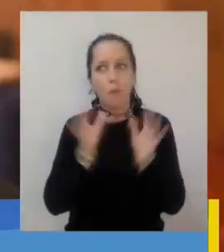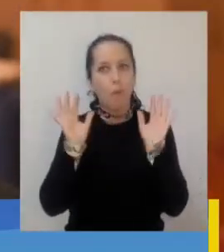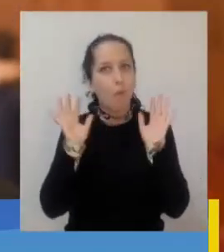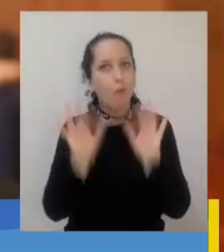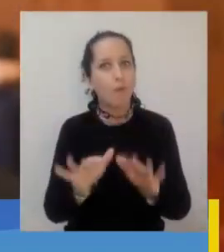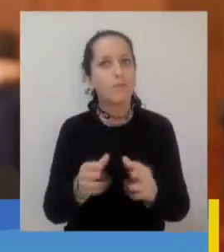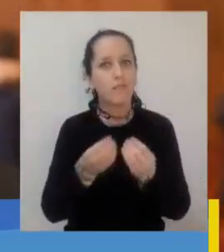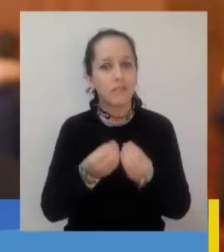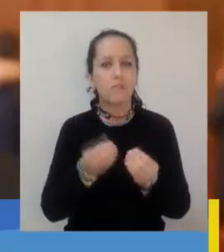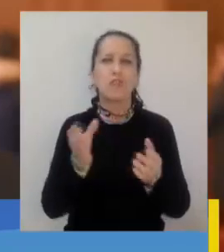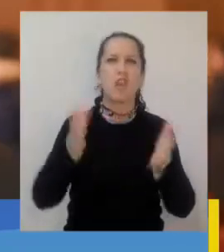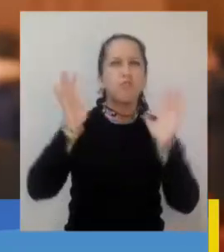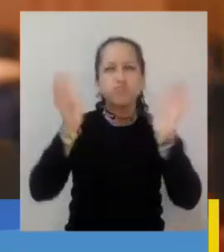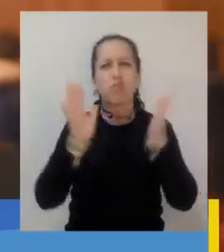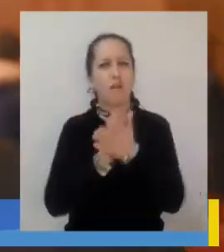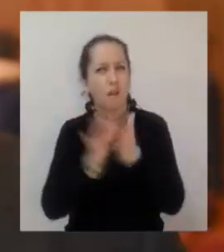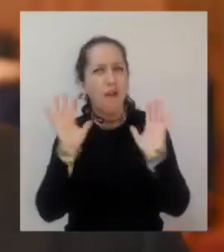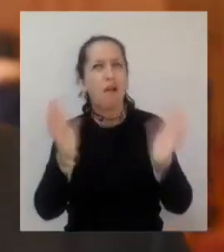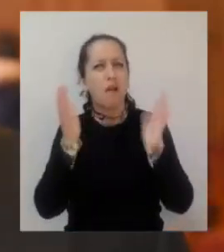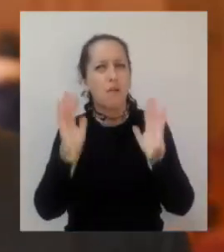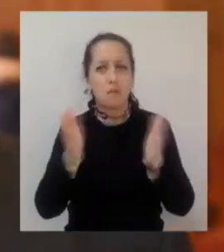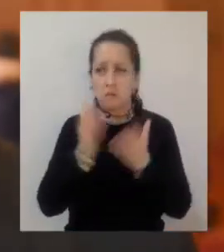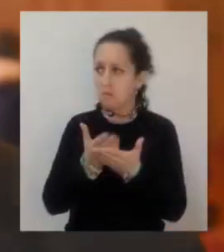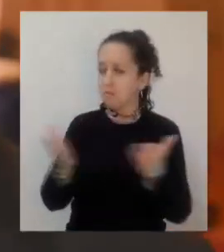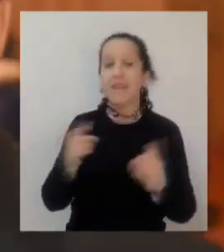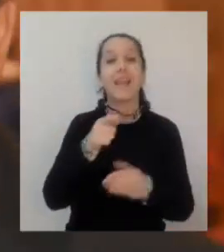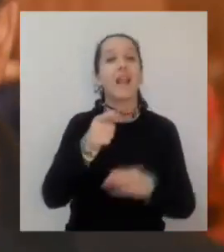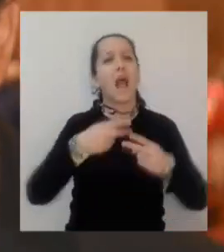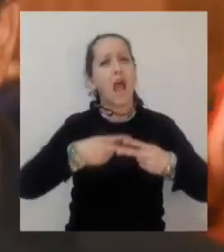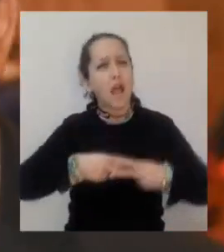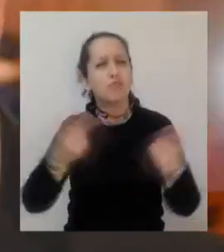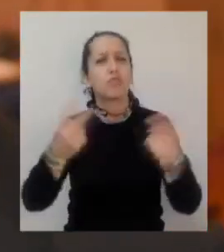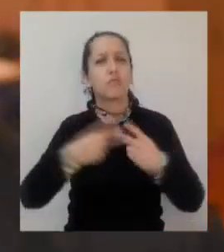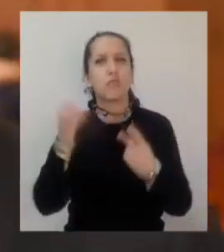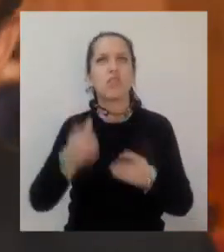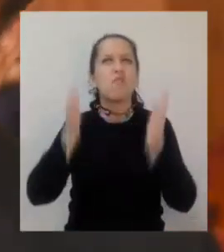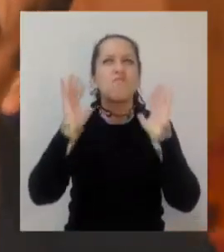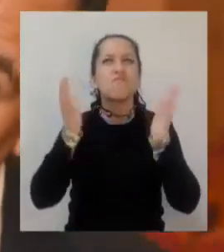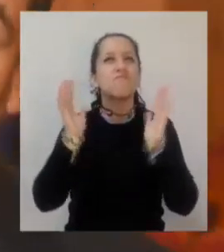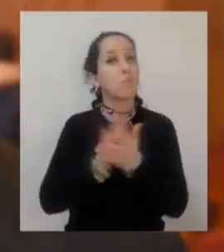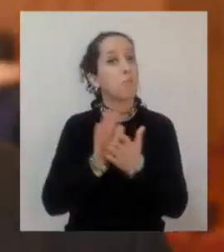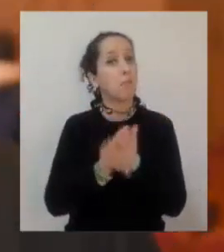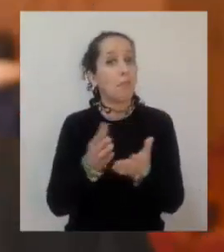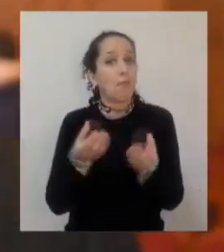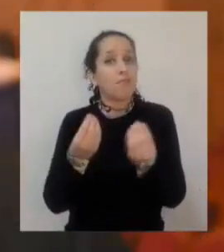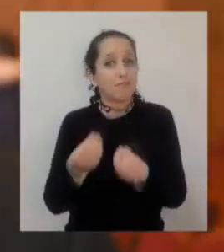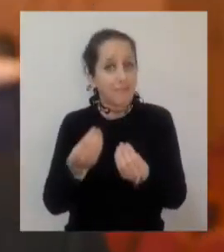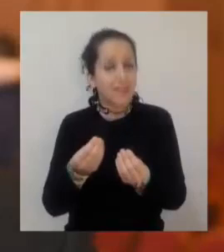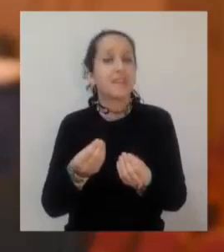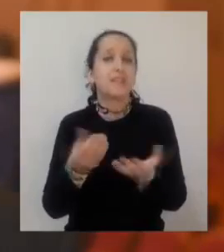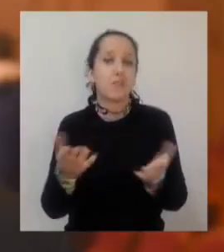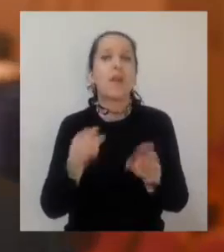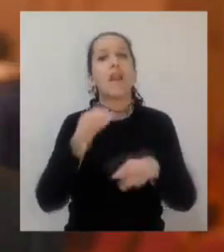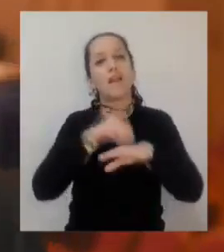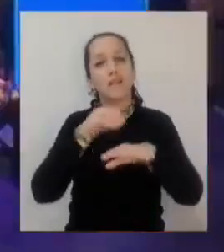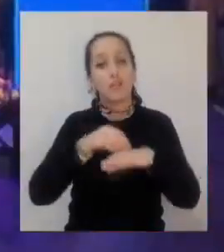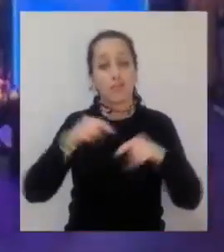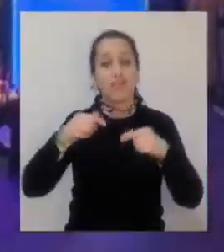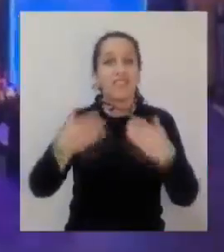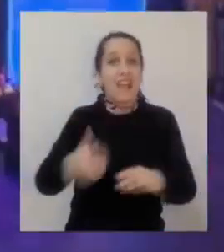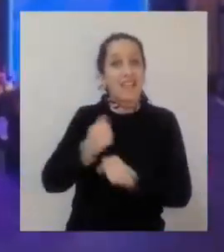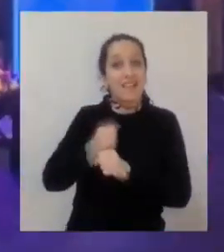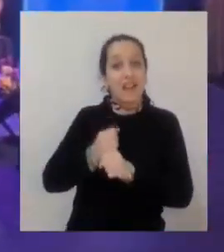personas que con sus aplausos celebraron muchos de los anuncios de la rendición de cuentas y de los anuncios que se hacen hacia futuros.